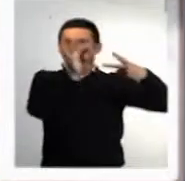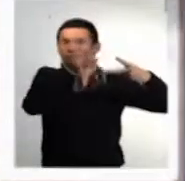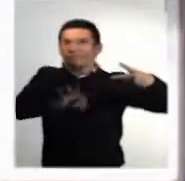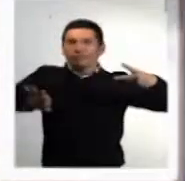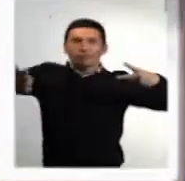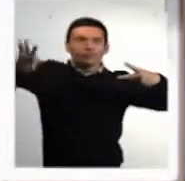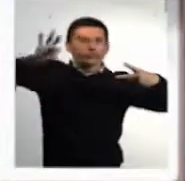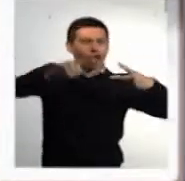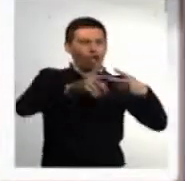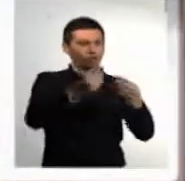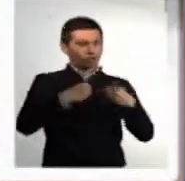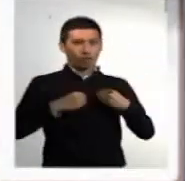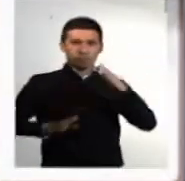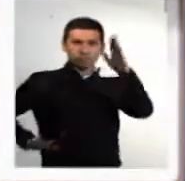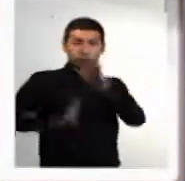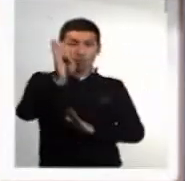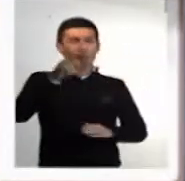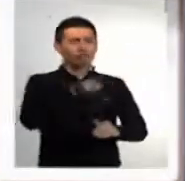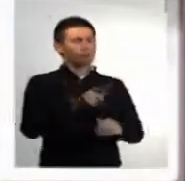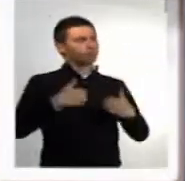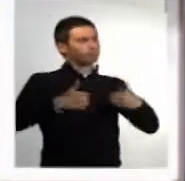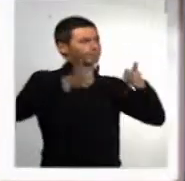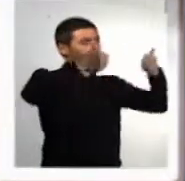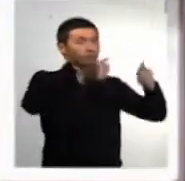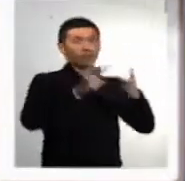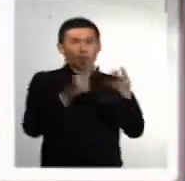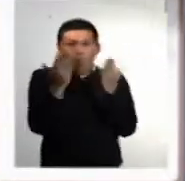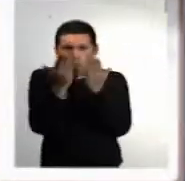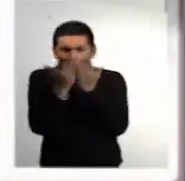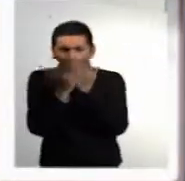Con esos dos consigues todo.